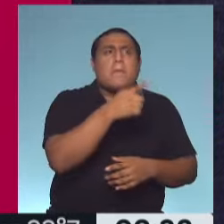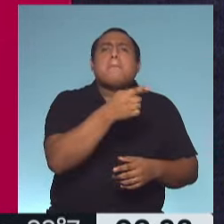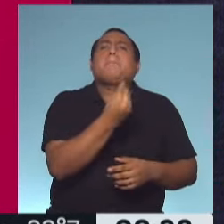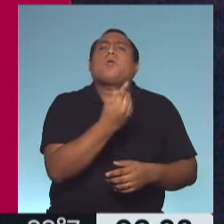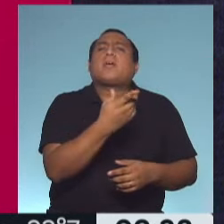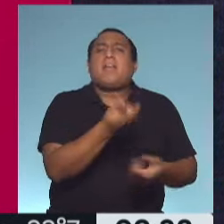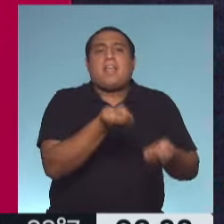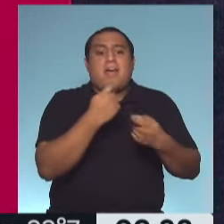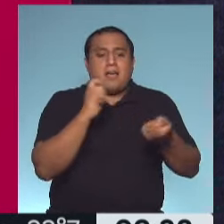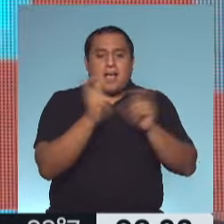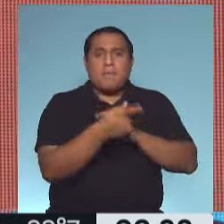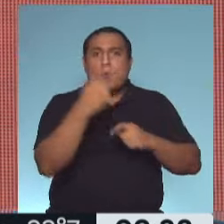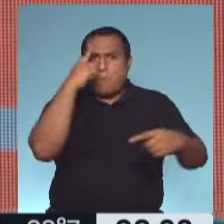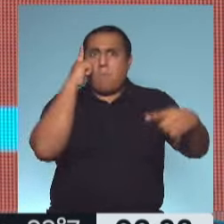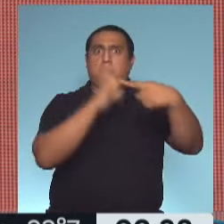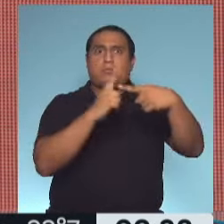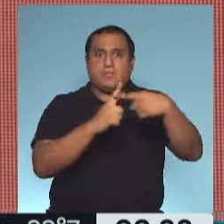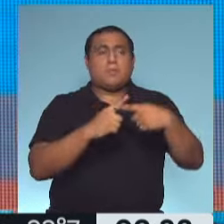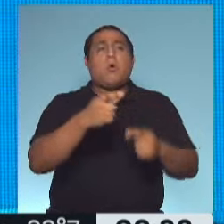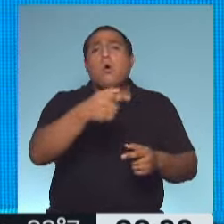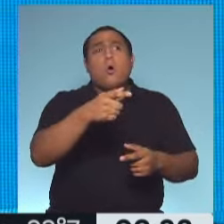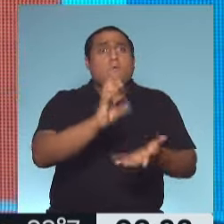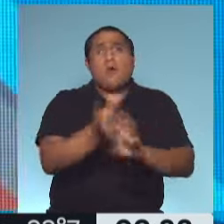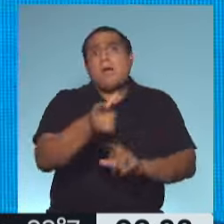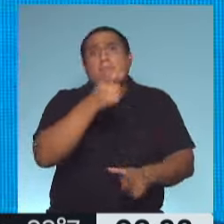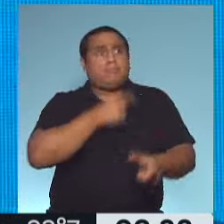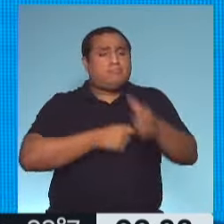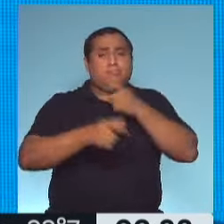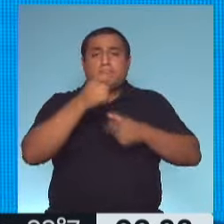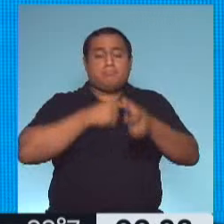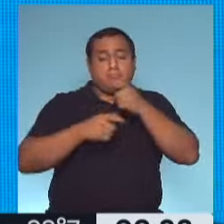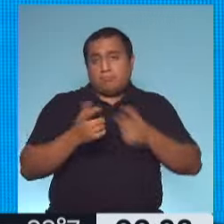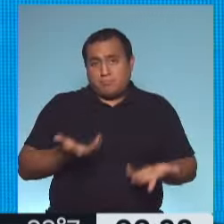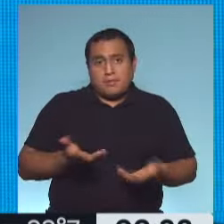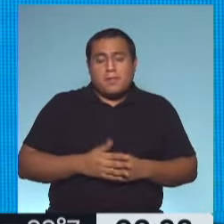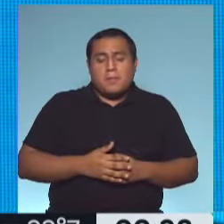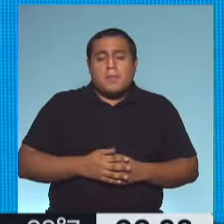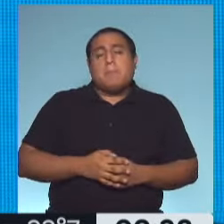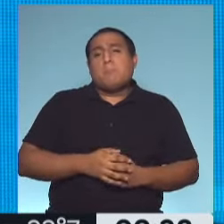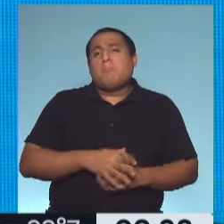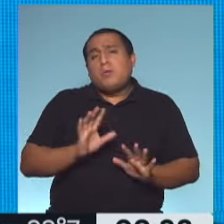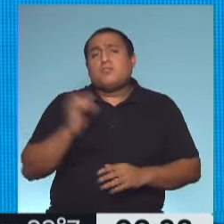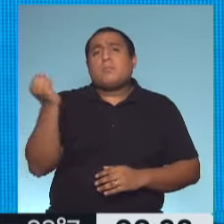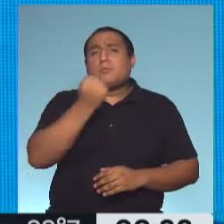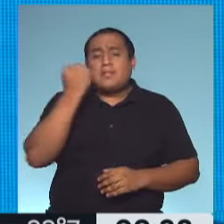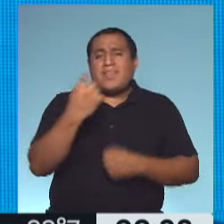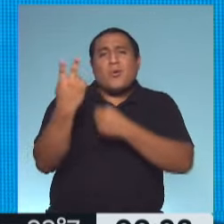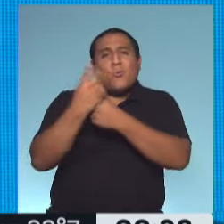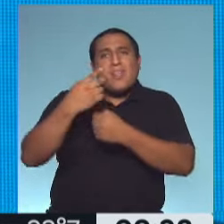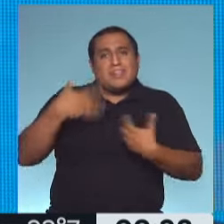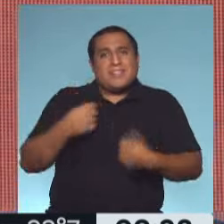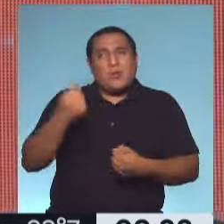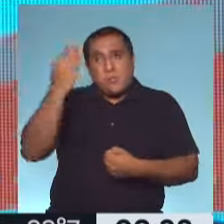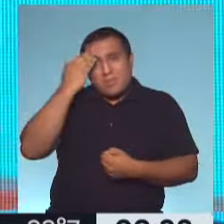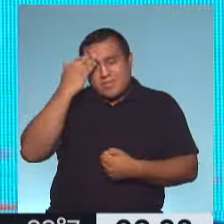Sí, a veces hay respuestas, que también es parte del proceso. Y por eso es tan importante cuidar nuestra salud mental, porque